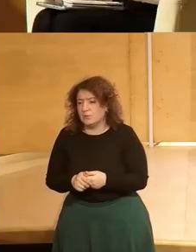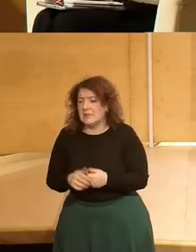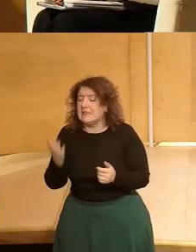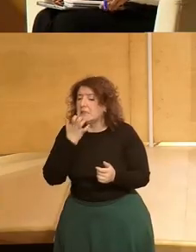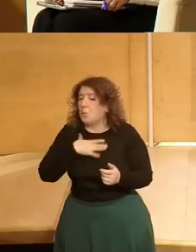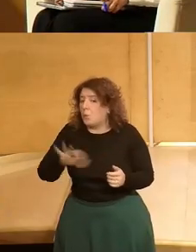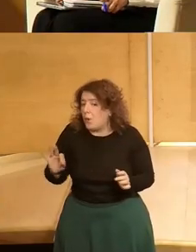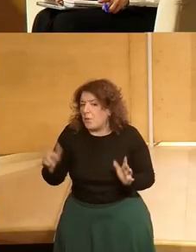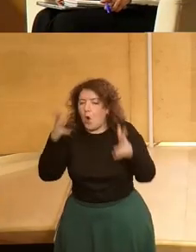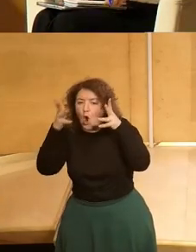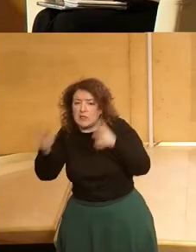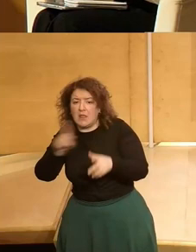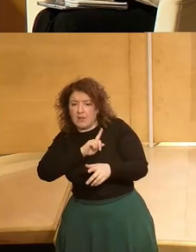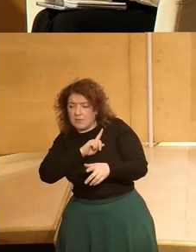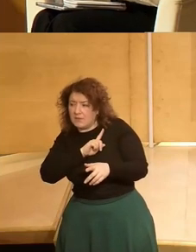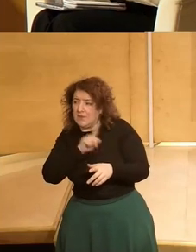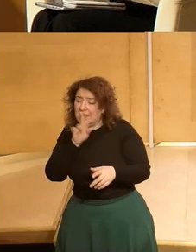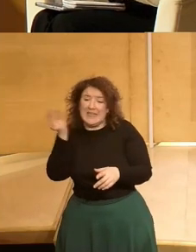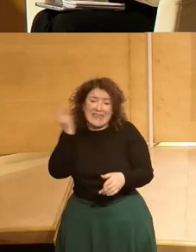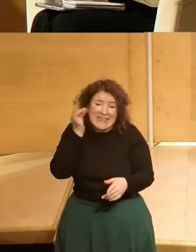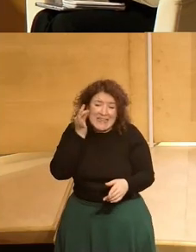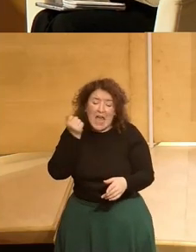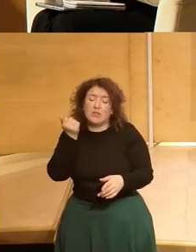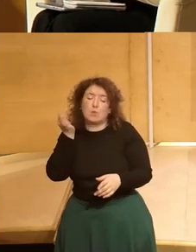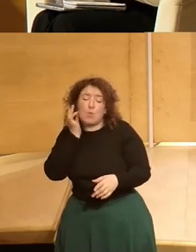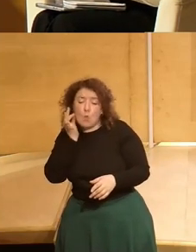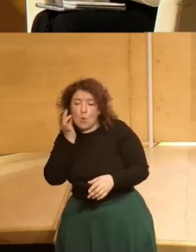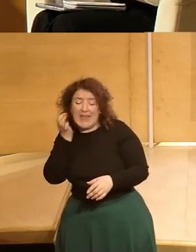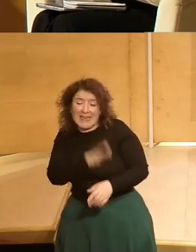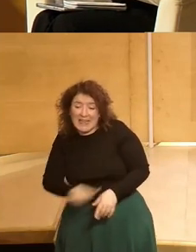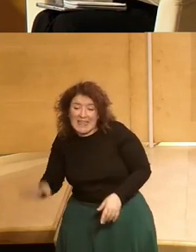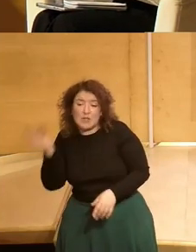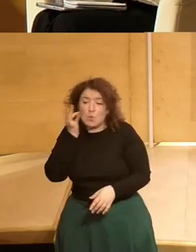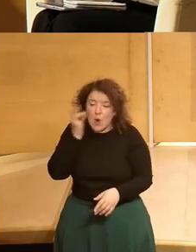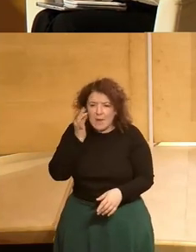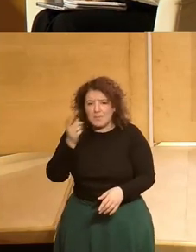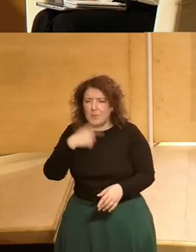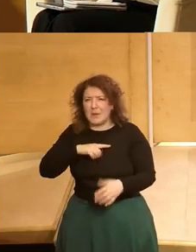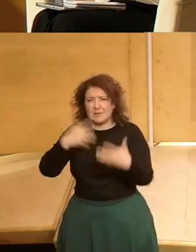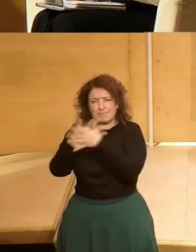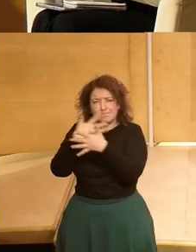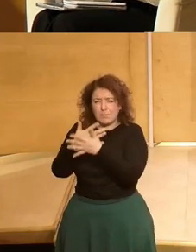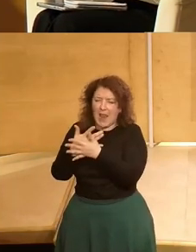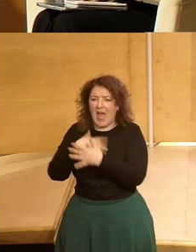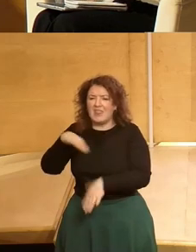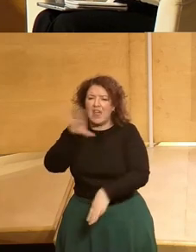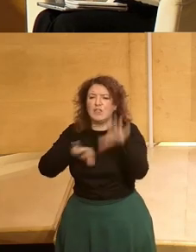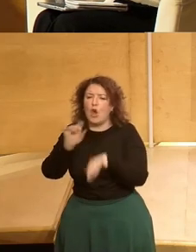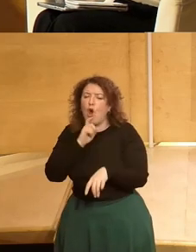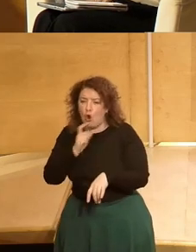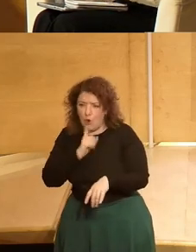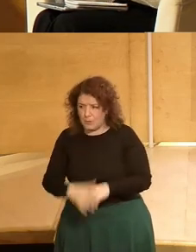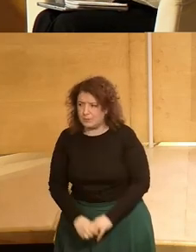pudierais darnos un consejo a todas las niñas y mujeres o una hoja de ruta para acercarnos a la toma de decisiones?